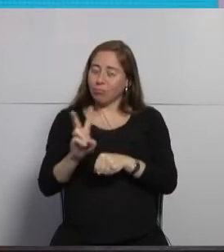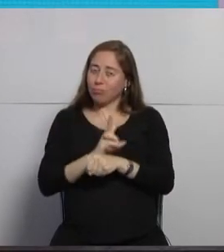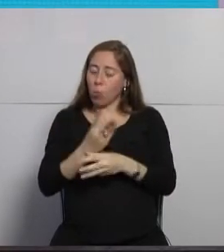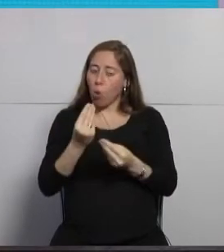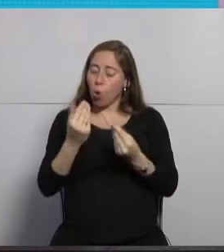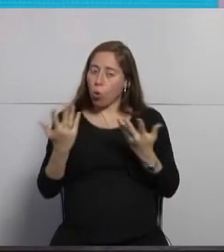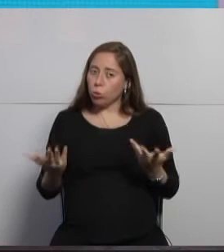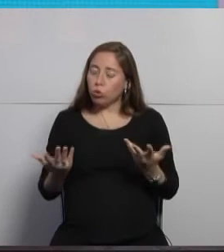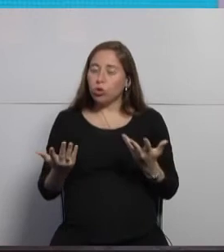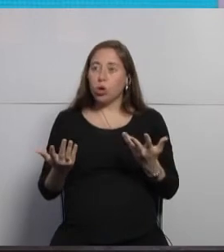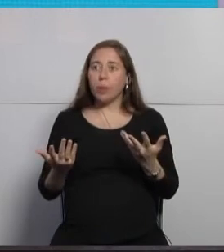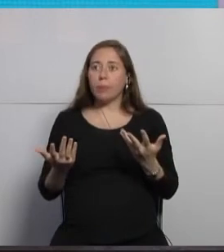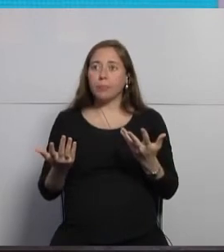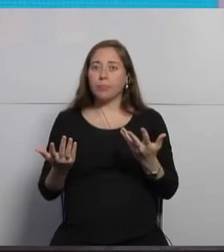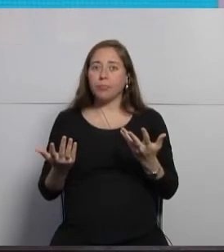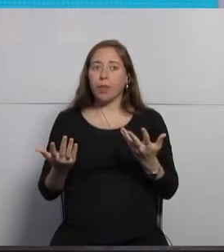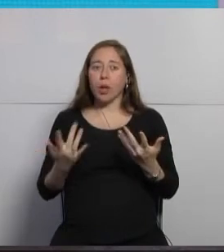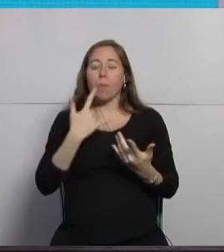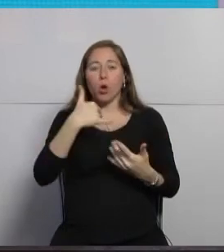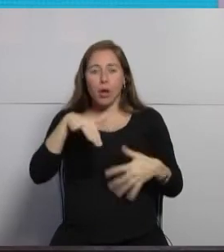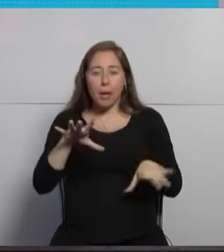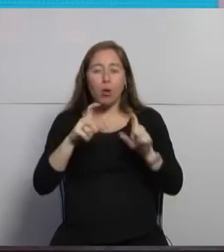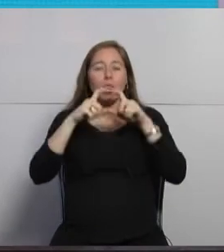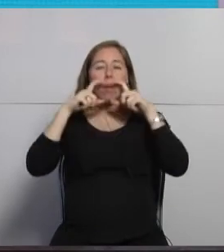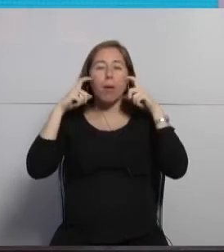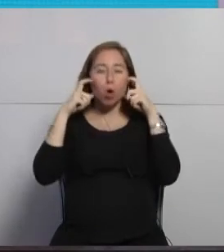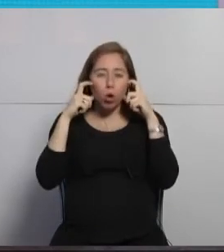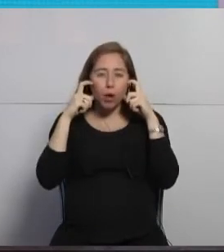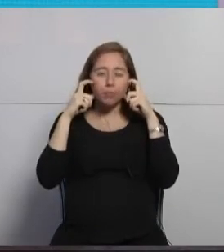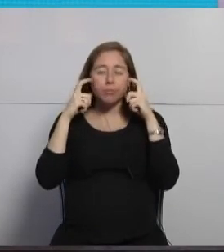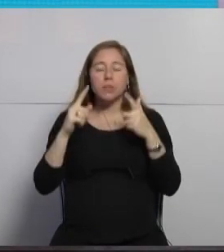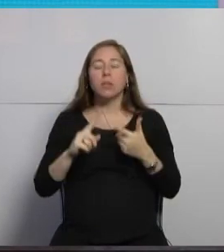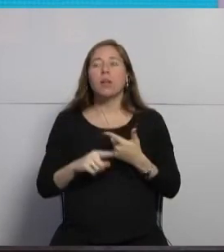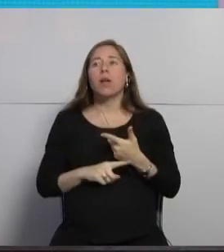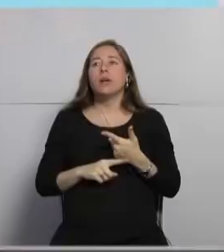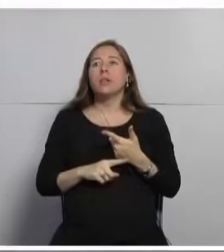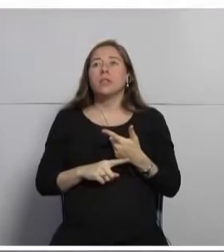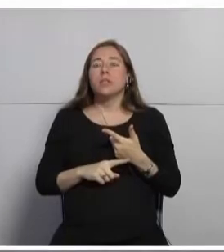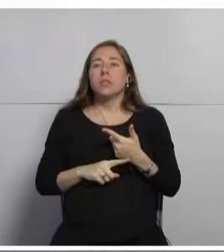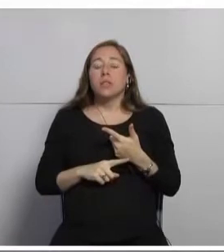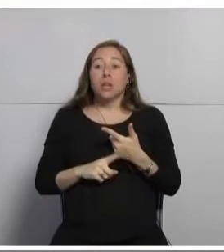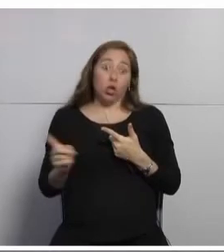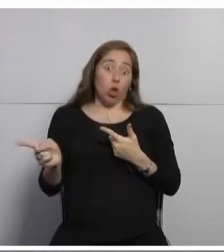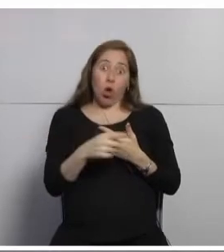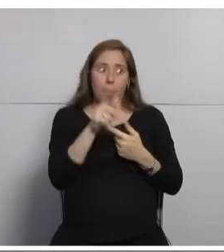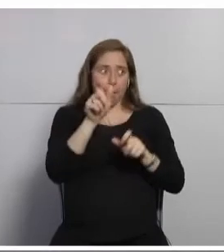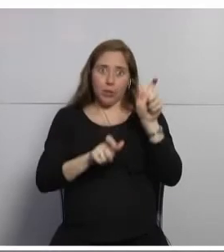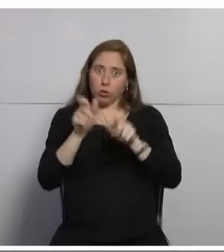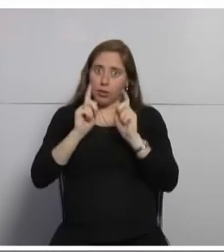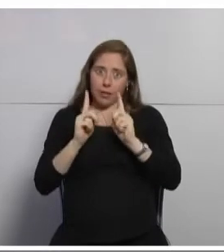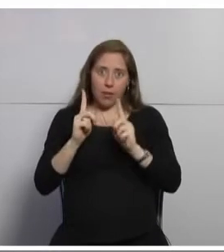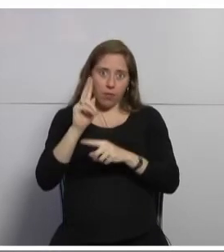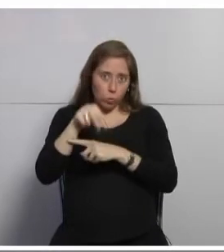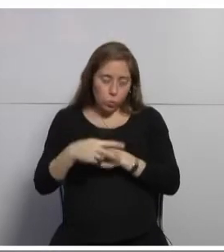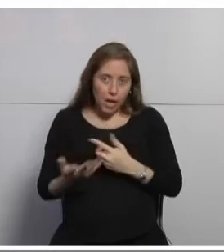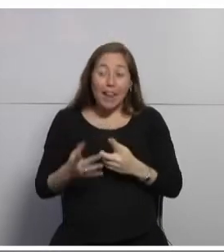adoptan sanitarias por ejemplo el uso del tapabocas de forma masiva la cantidad de personas